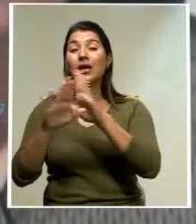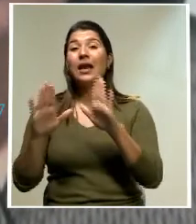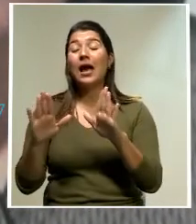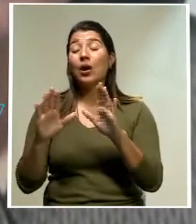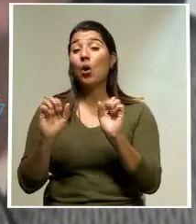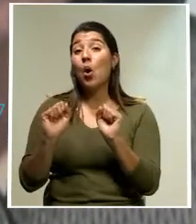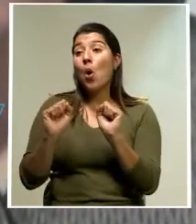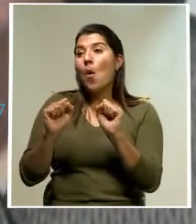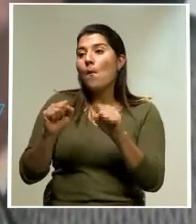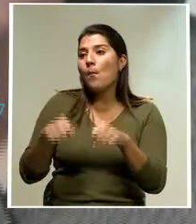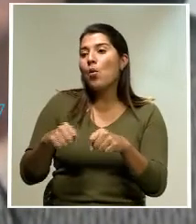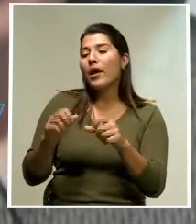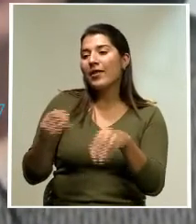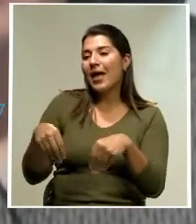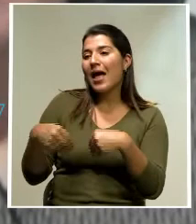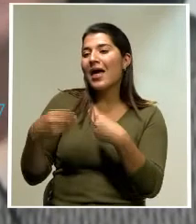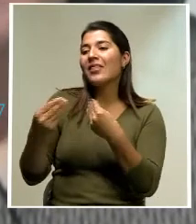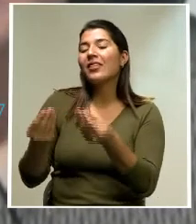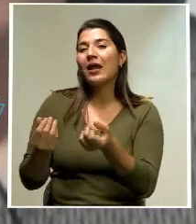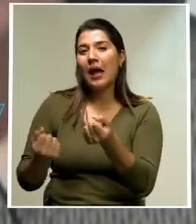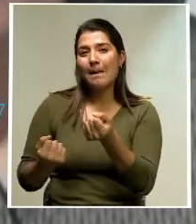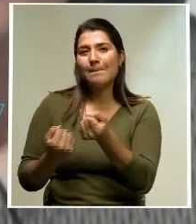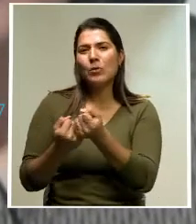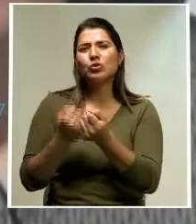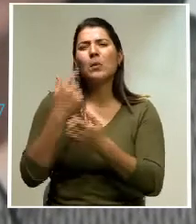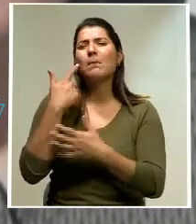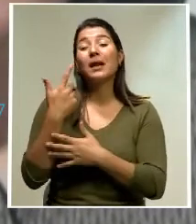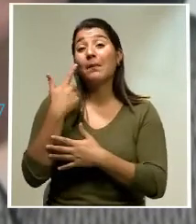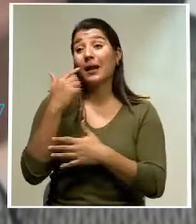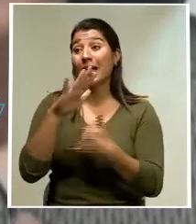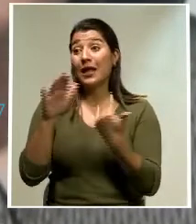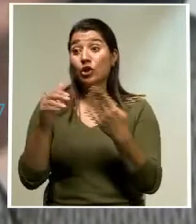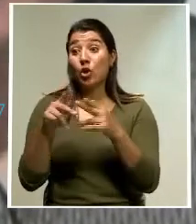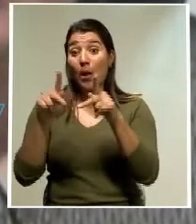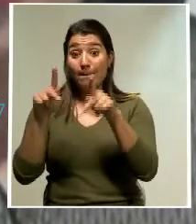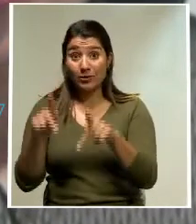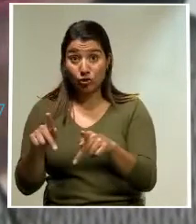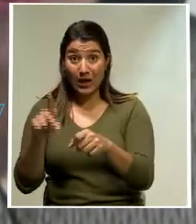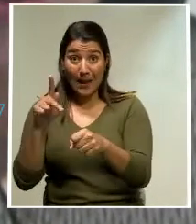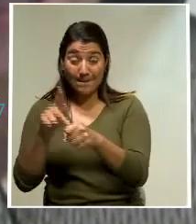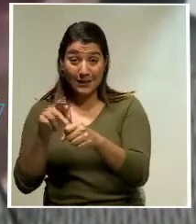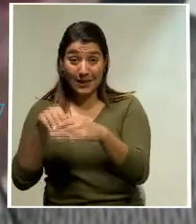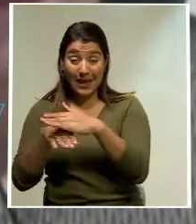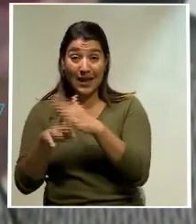impulsos para que todos los actores puedan, digamos,